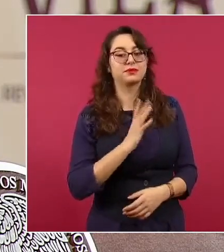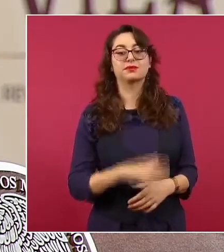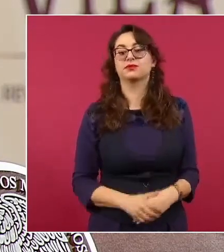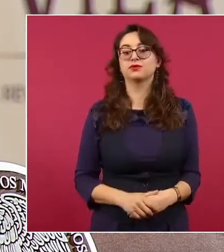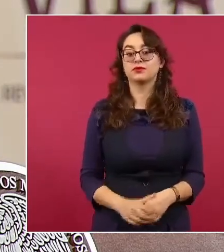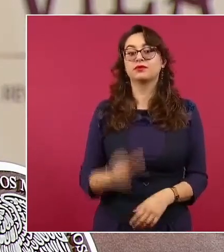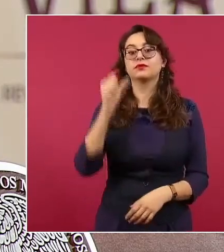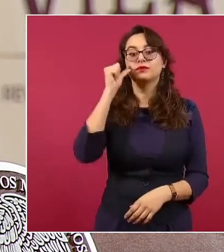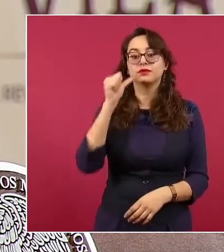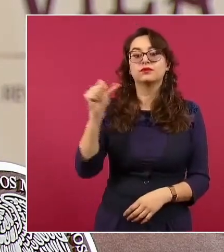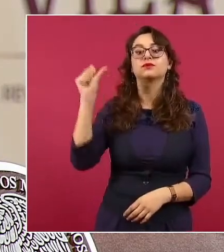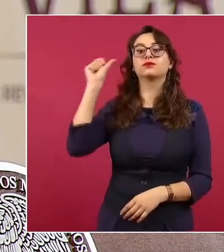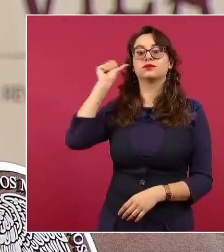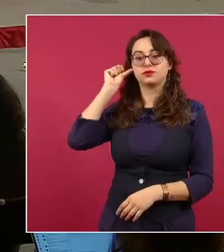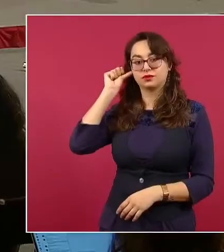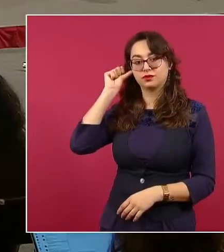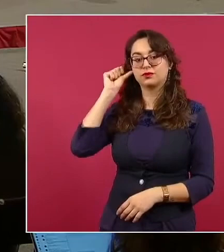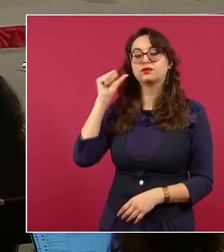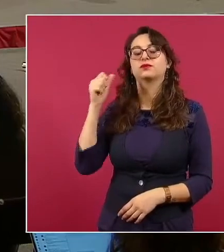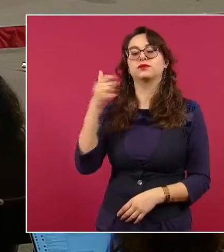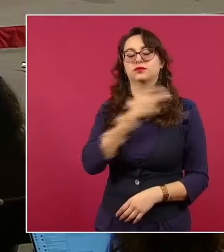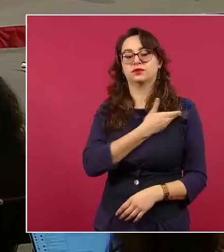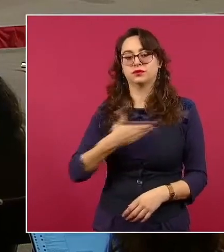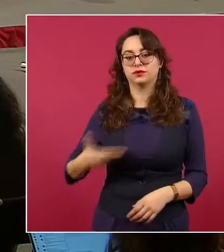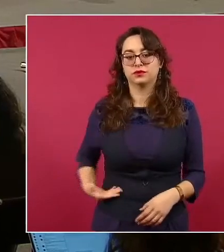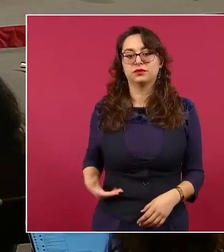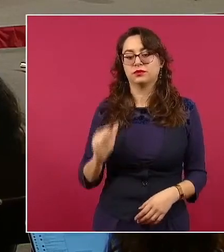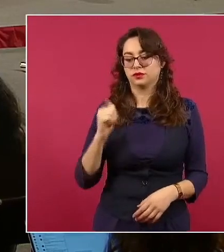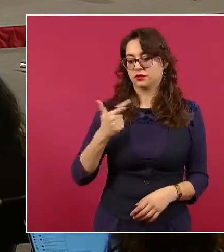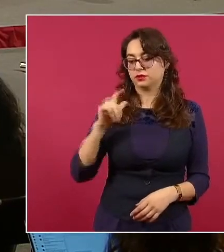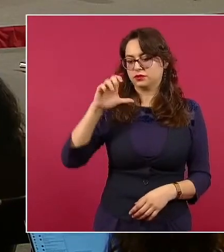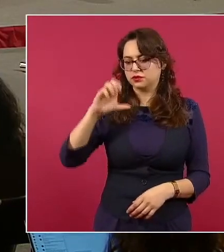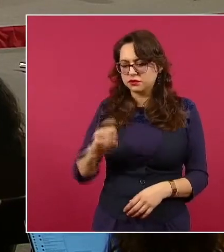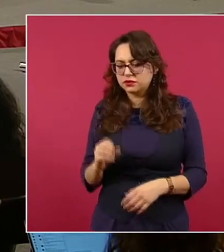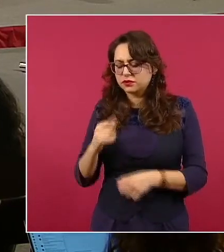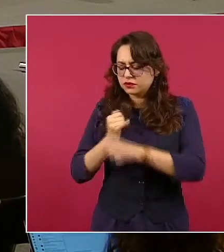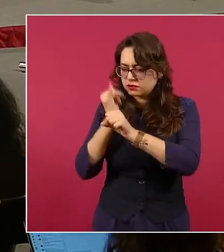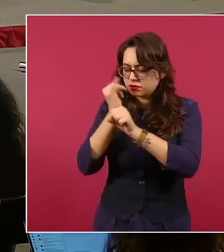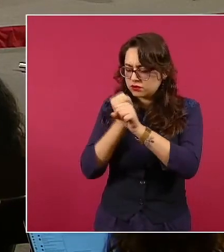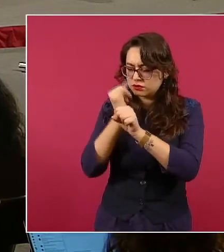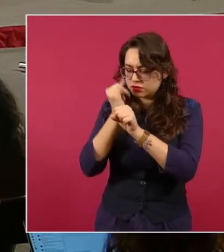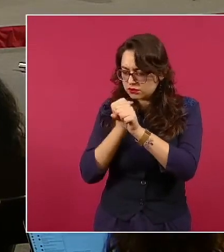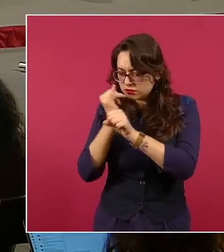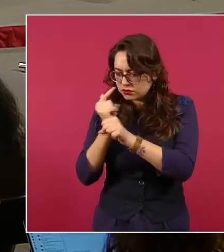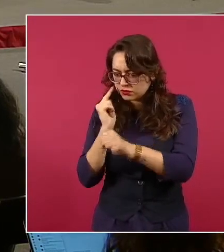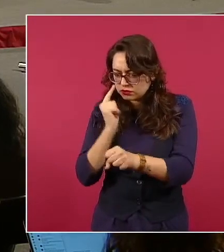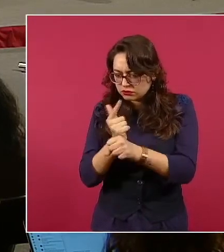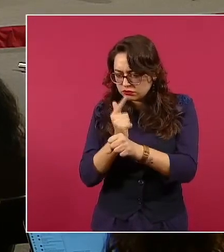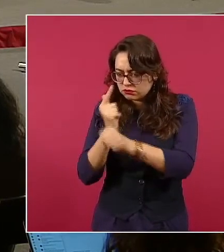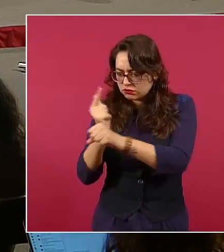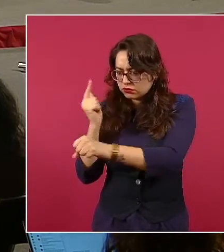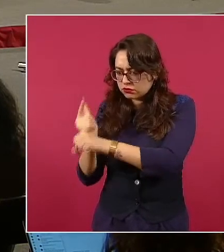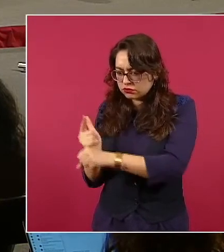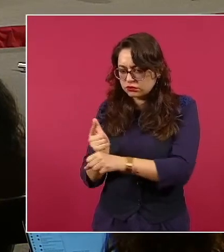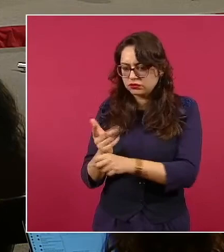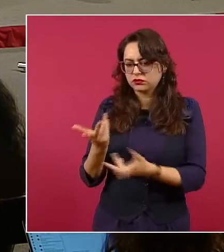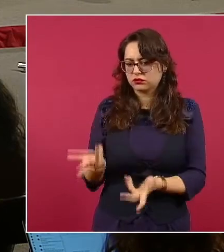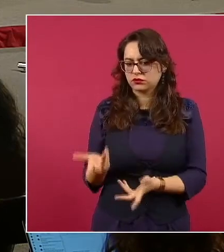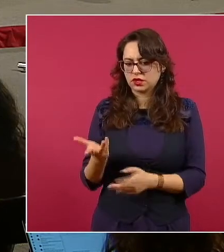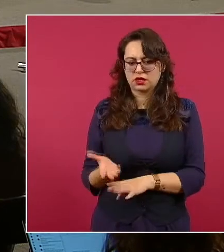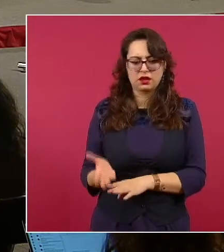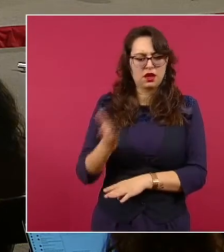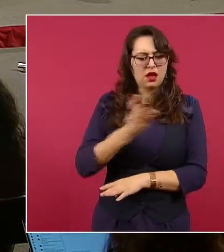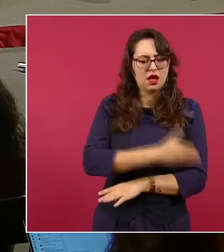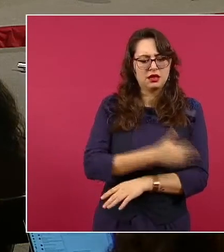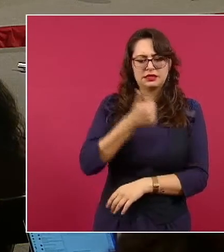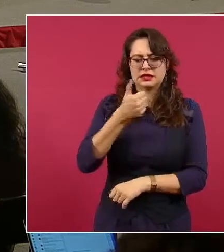que se realizarán investigaciones sobre el caso de los permisos emitidos por COFEPRIS en el sexenio de Enrique